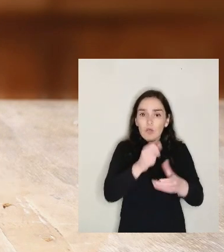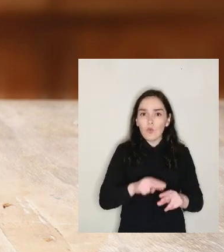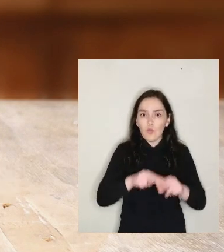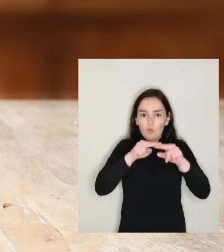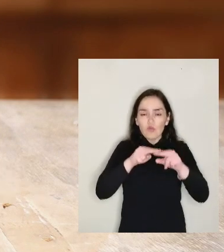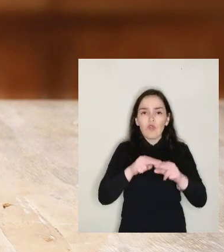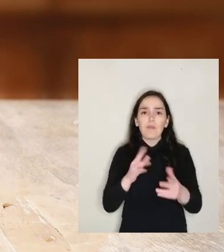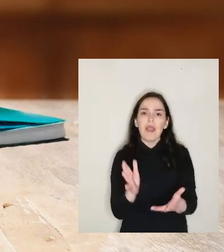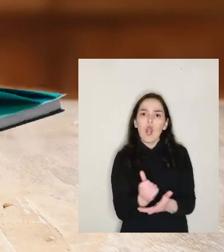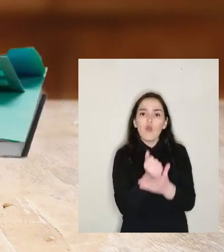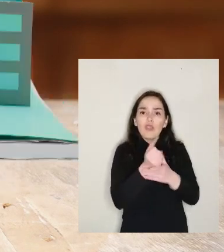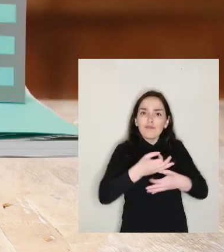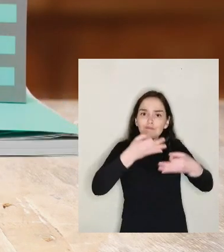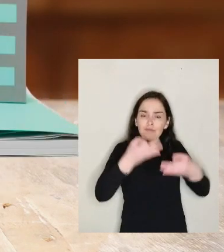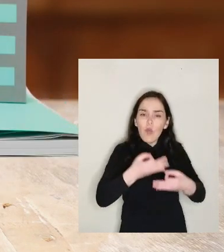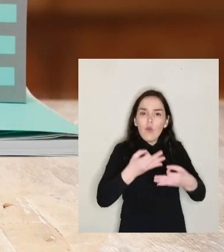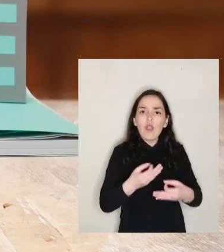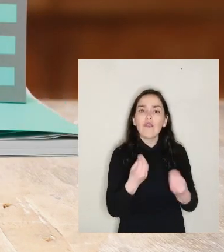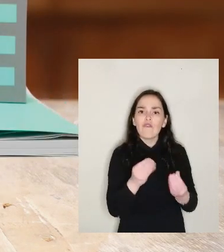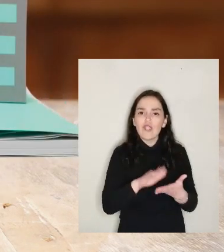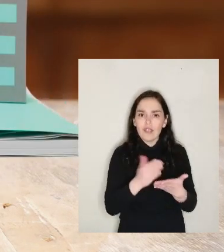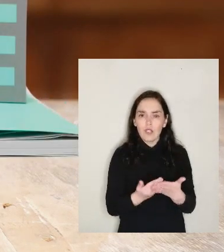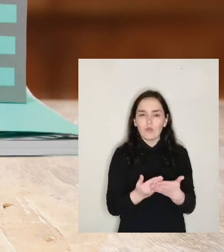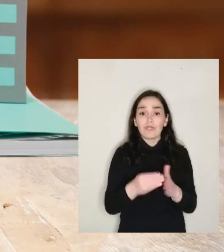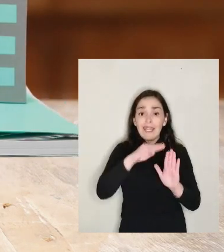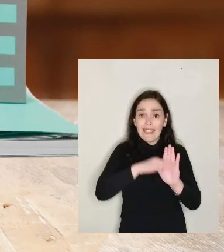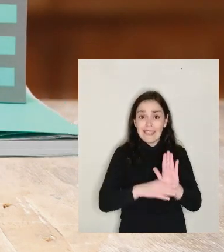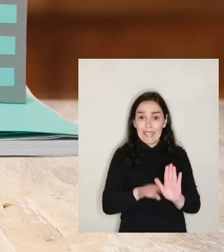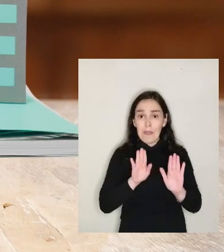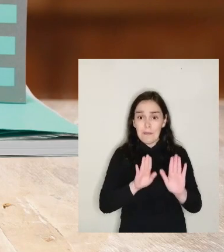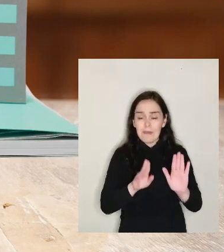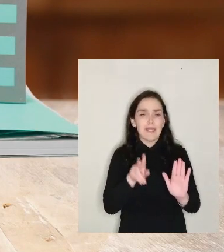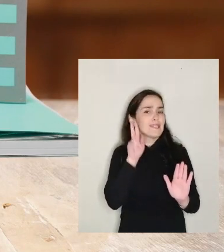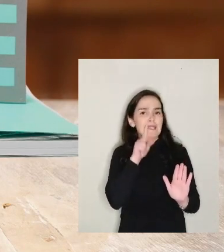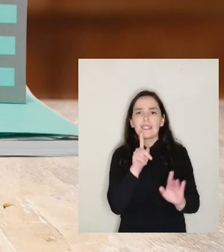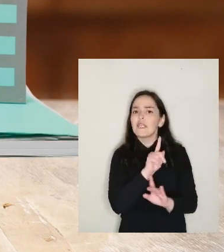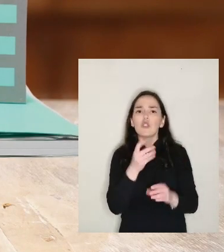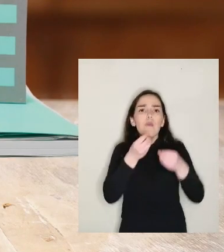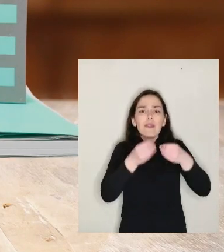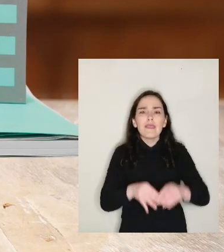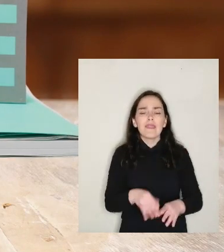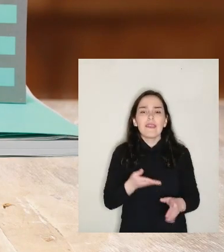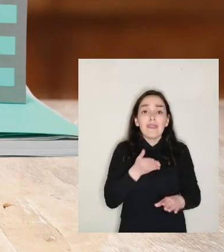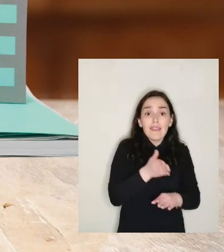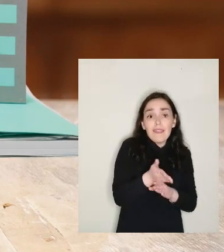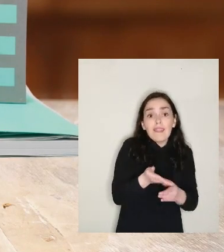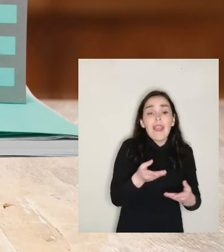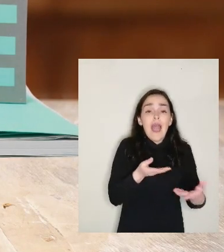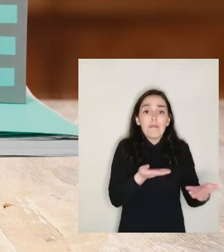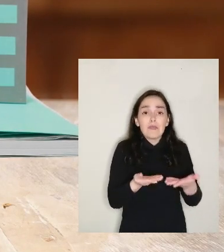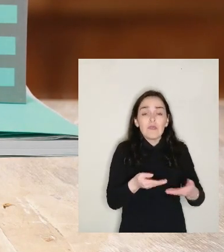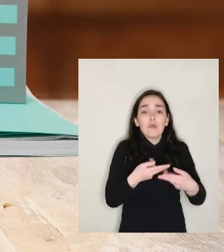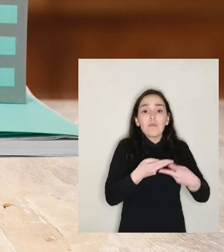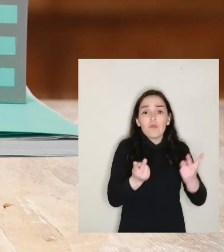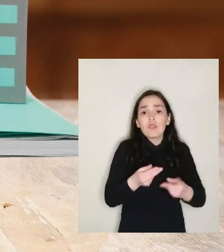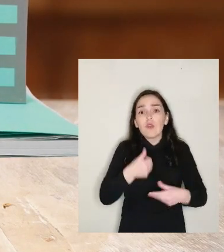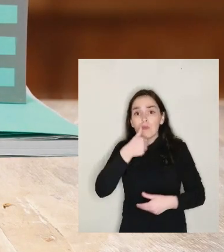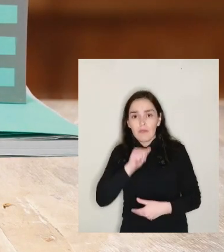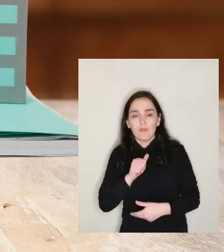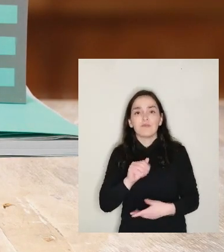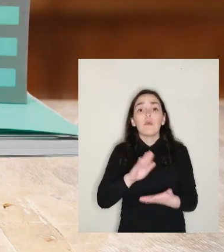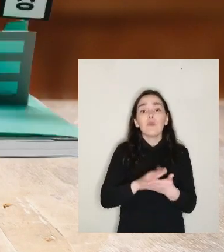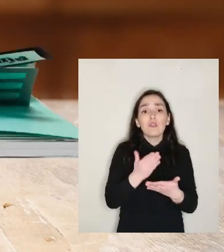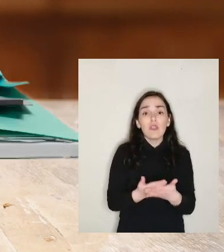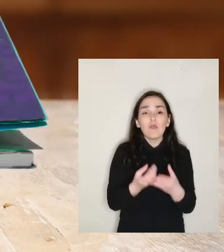Se inyectarán recursos para asegurar por fin una buena salud, sin listas de espera y sin perder la posibilidad de ir a prestadores públicos o privados.